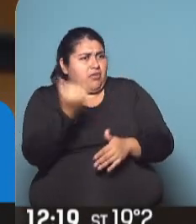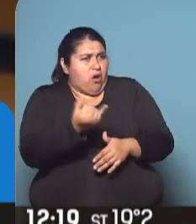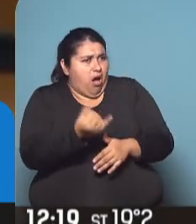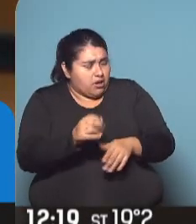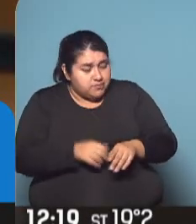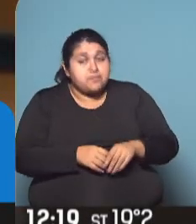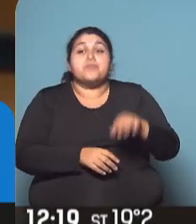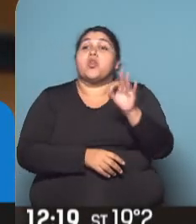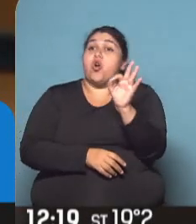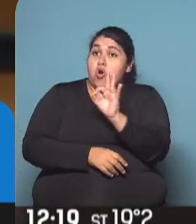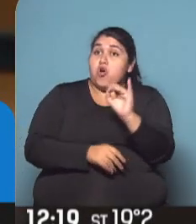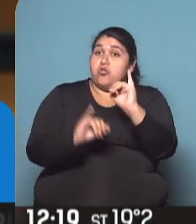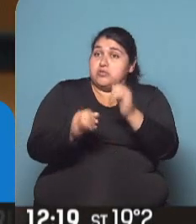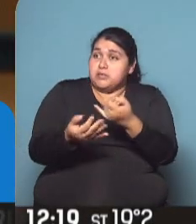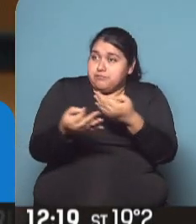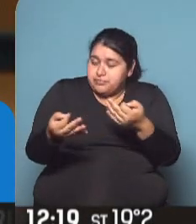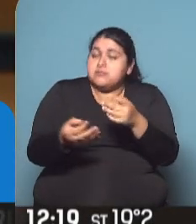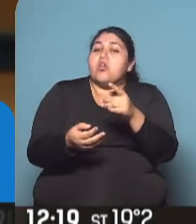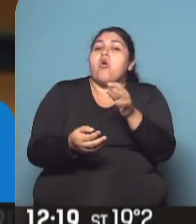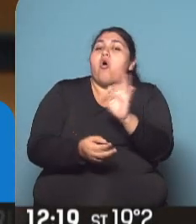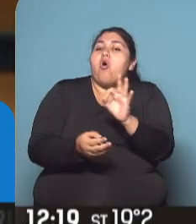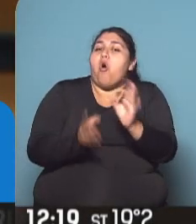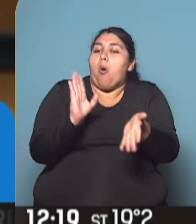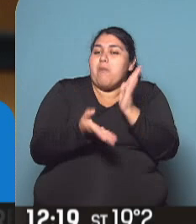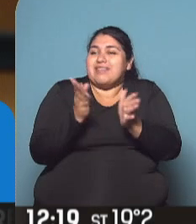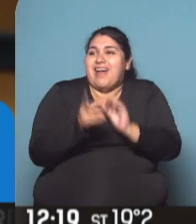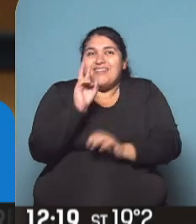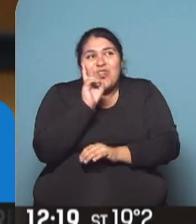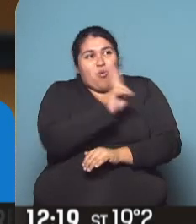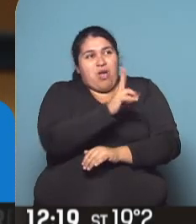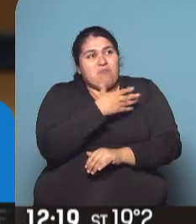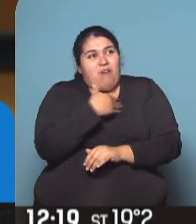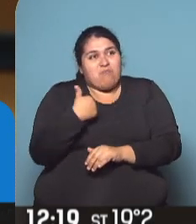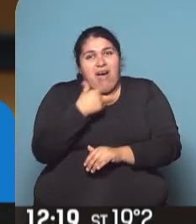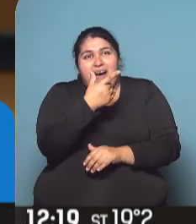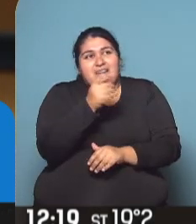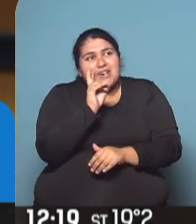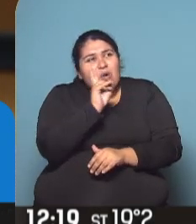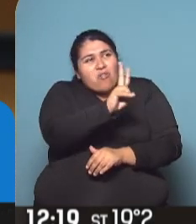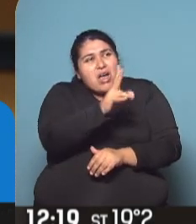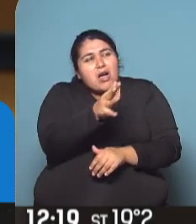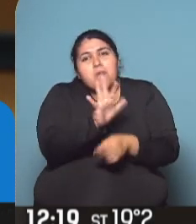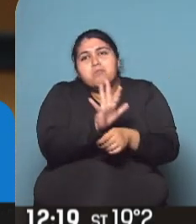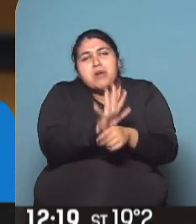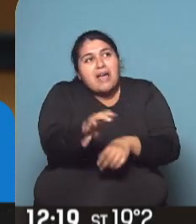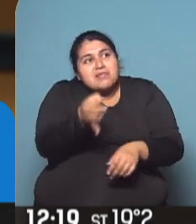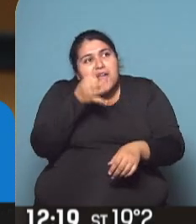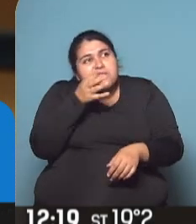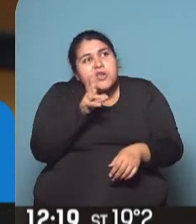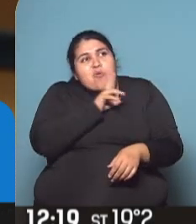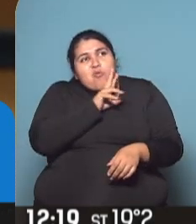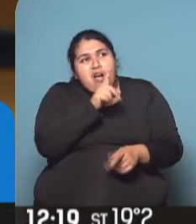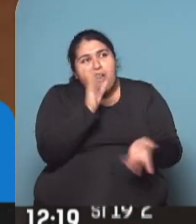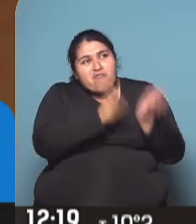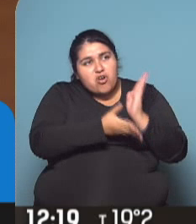que son, que ven directamente cómo maltratan a sus madres, que son testigos de ese maltrato a la mujer. Y a su vez también eso